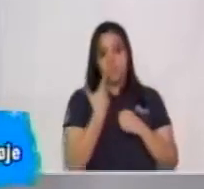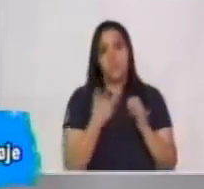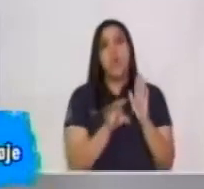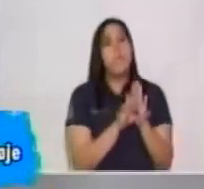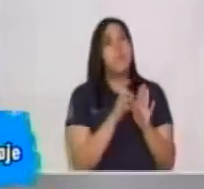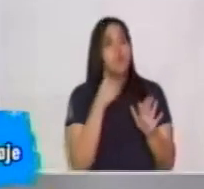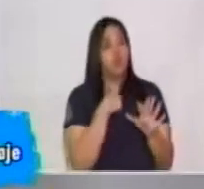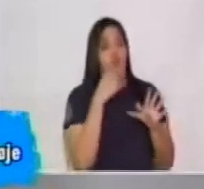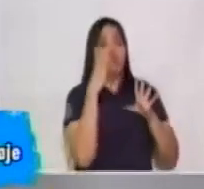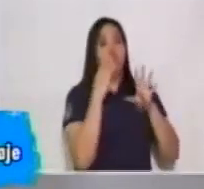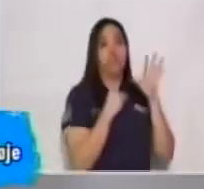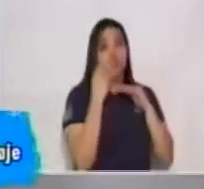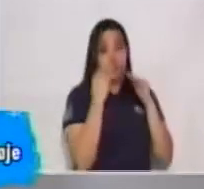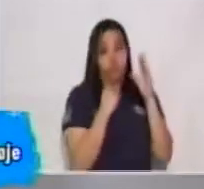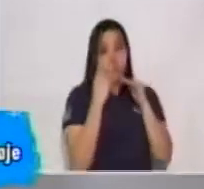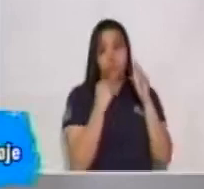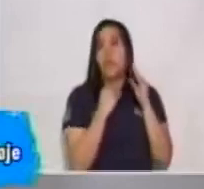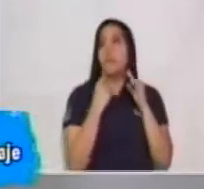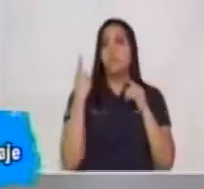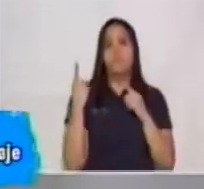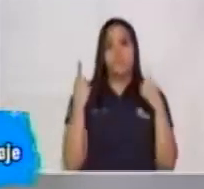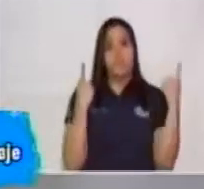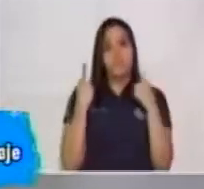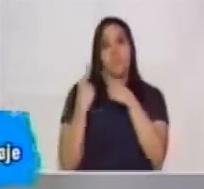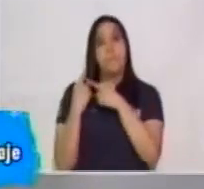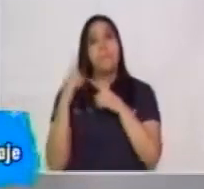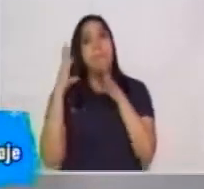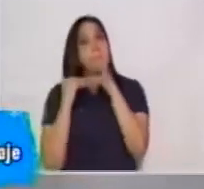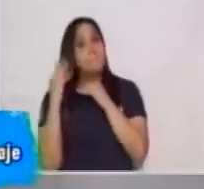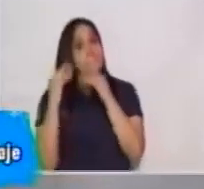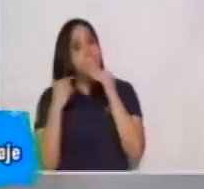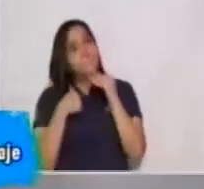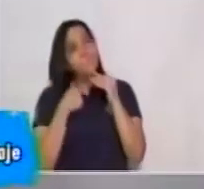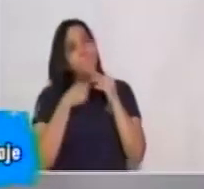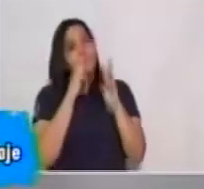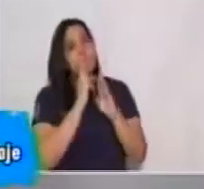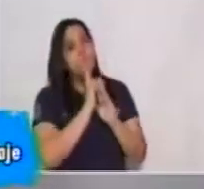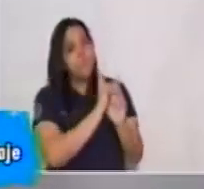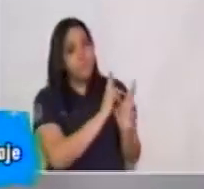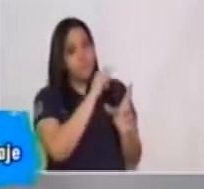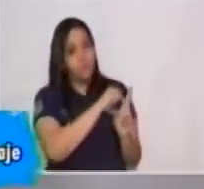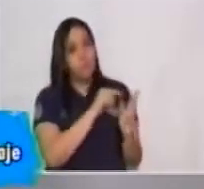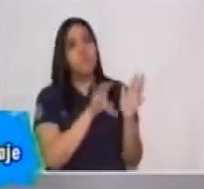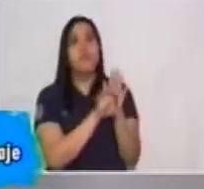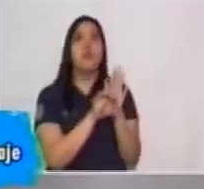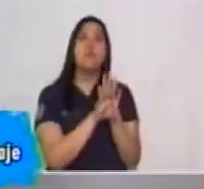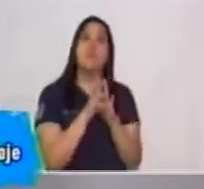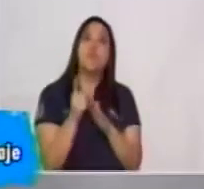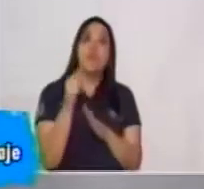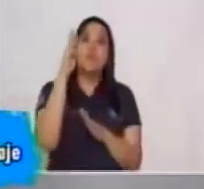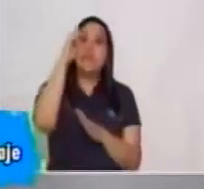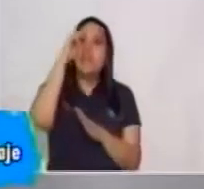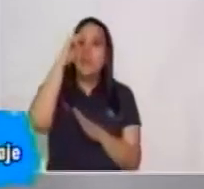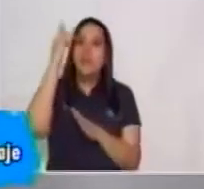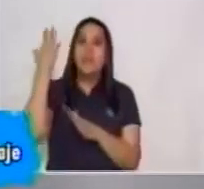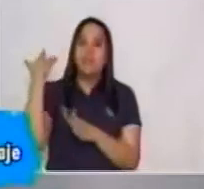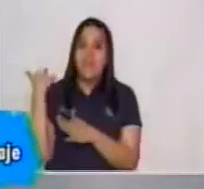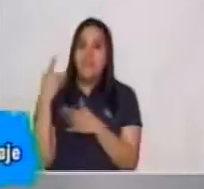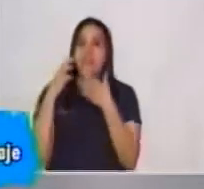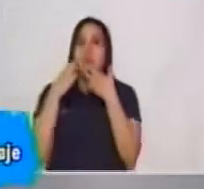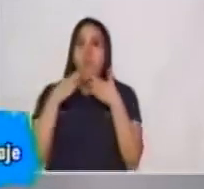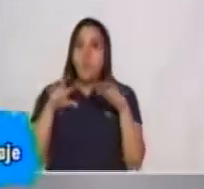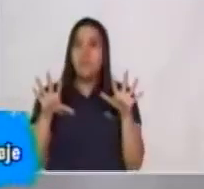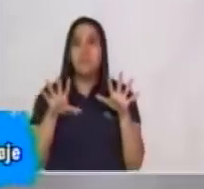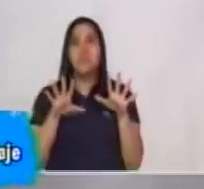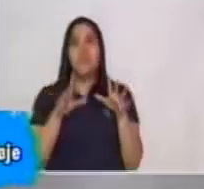yo estoy hablando y te estoy hablando a ti, estoy buscando una respuesta de parte tuya. ¿Te recuerdas que vimos la publicidad, la